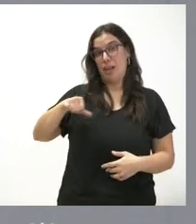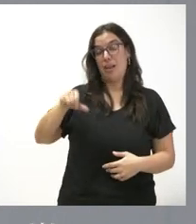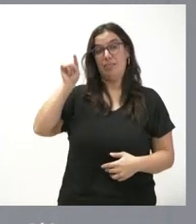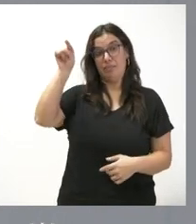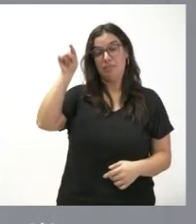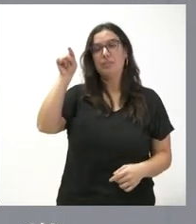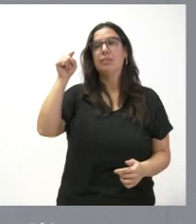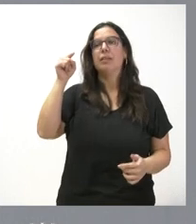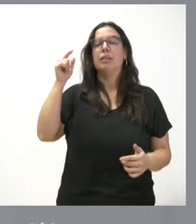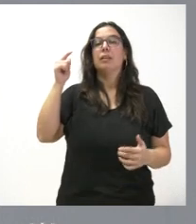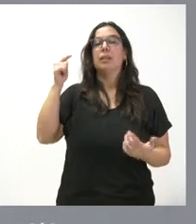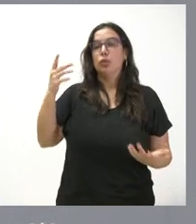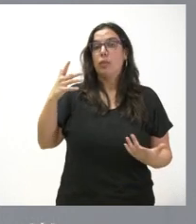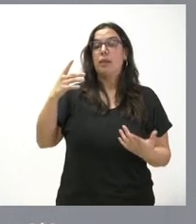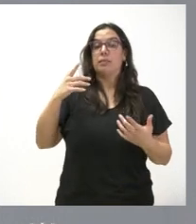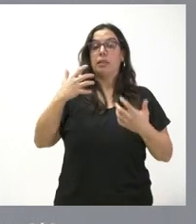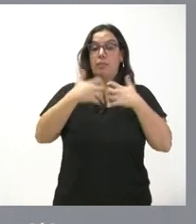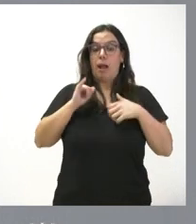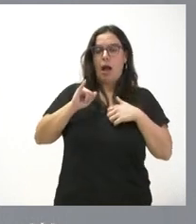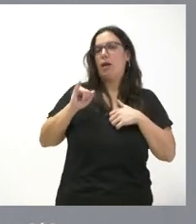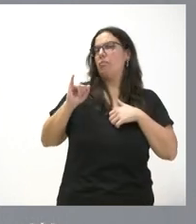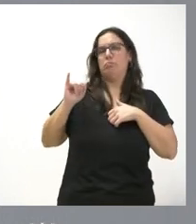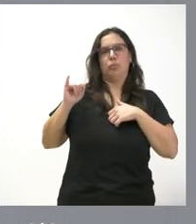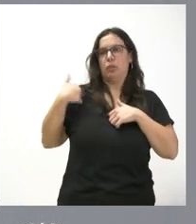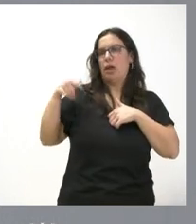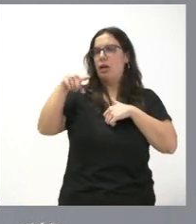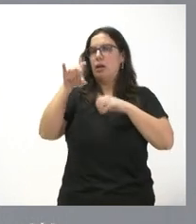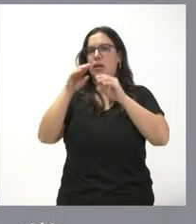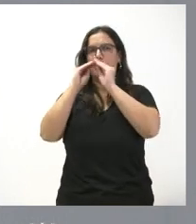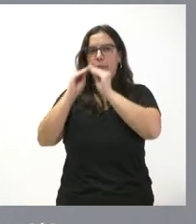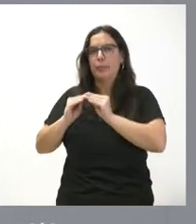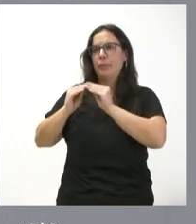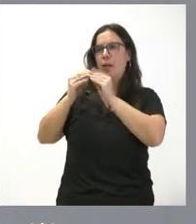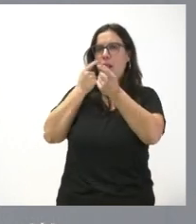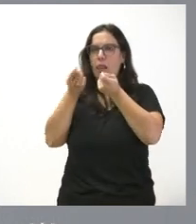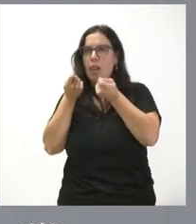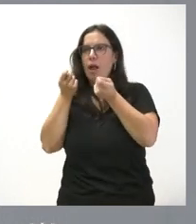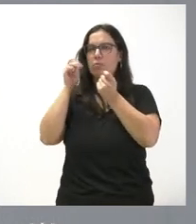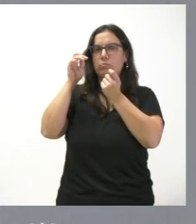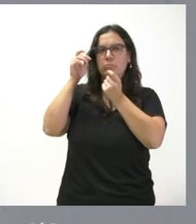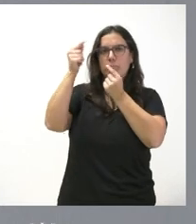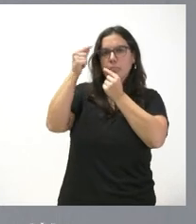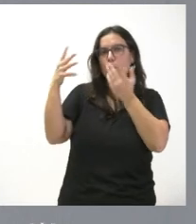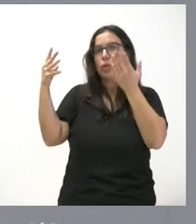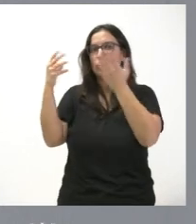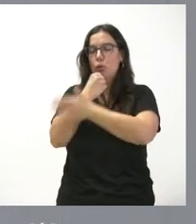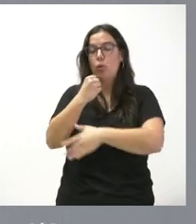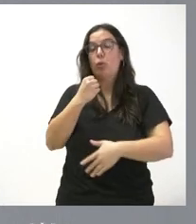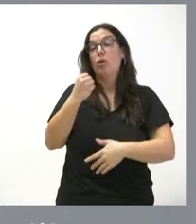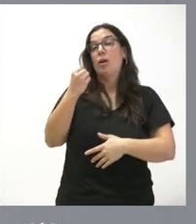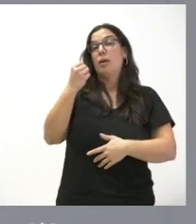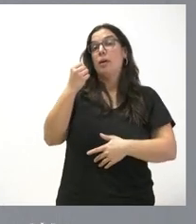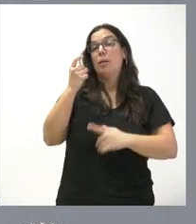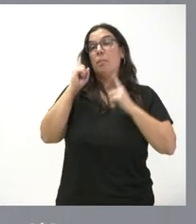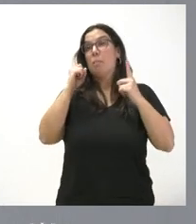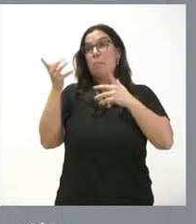lógicamente cuando llegue el equipo se procederá a su montaje a la calibración a la puesta en marcha si le puedo confirmar que la inversión prevista en